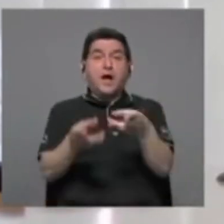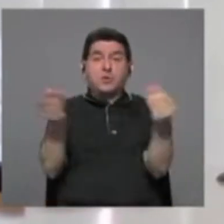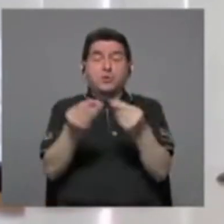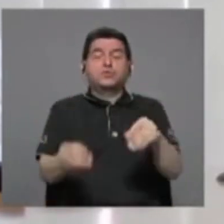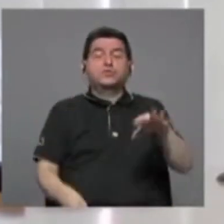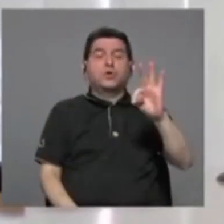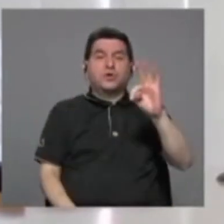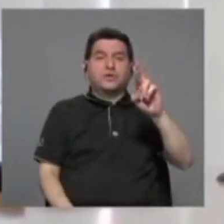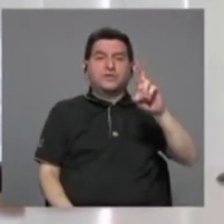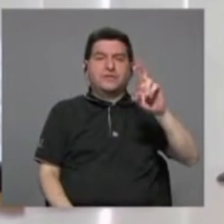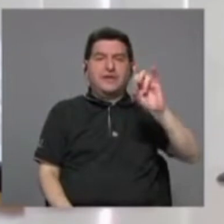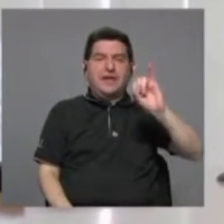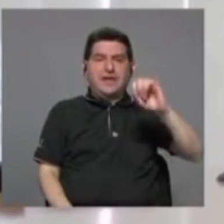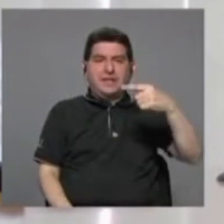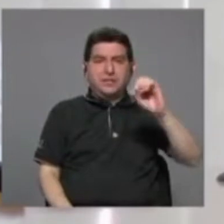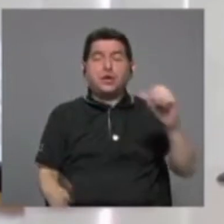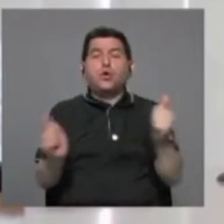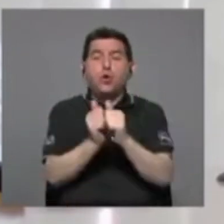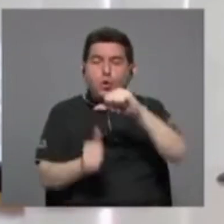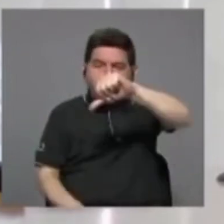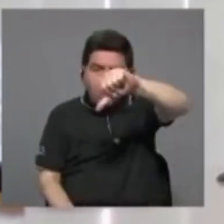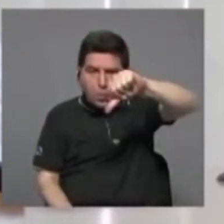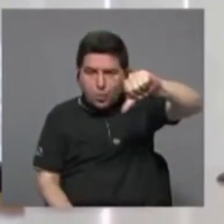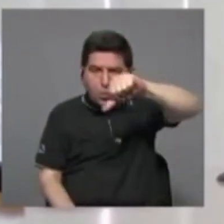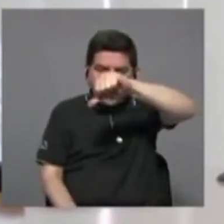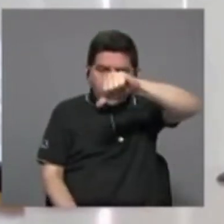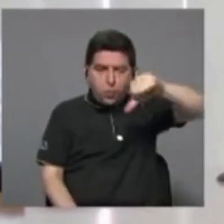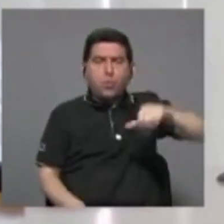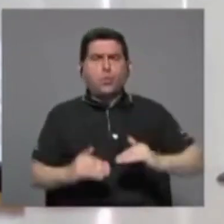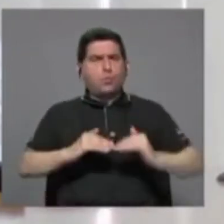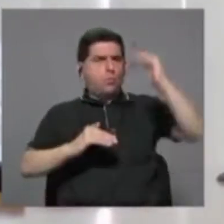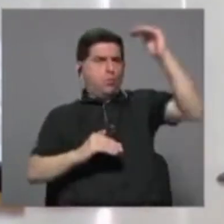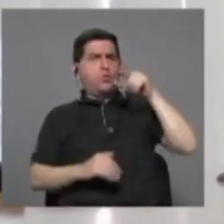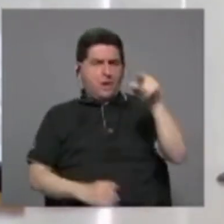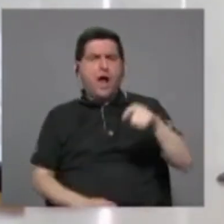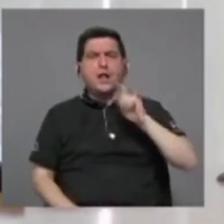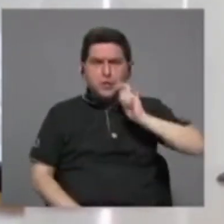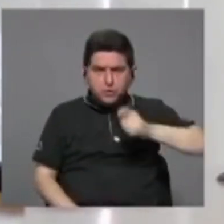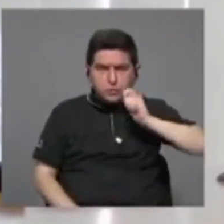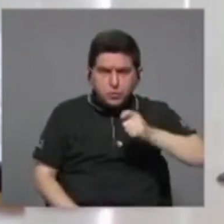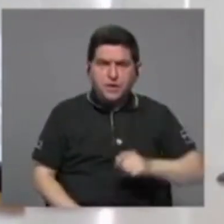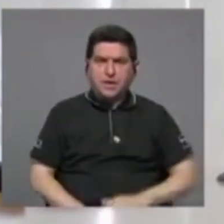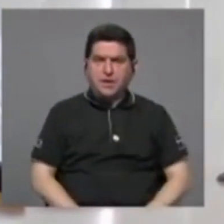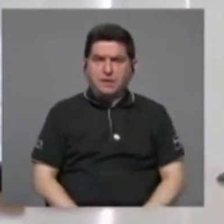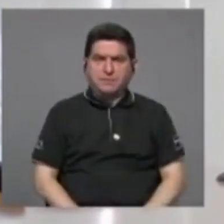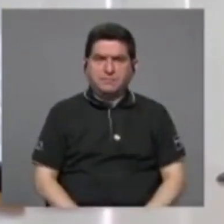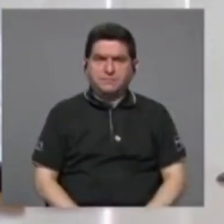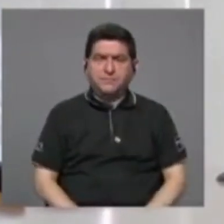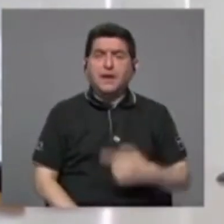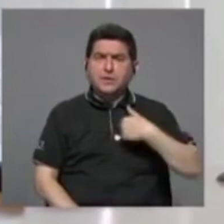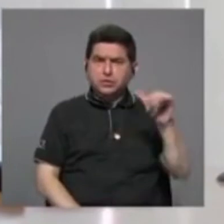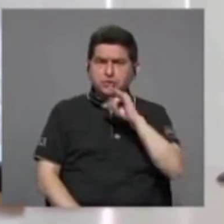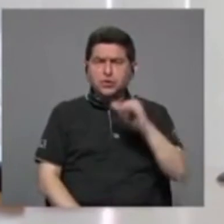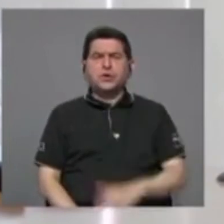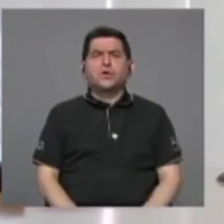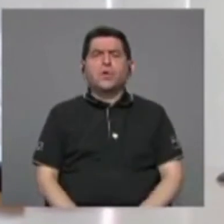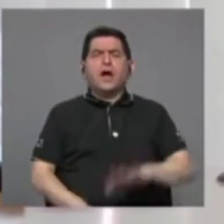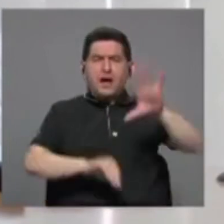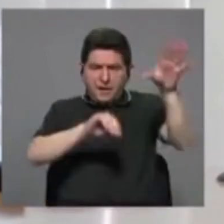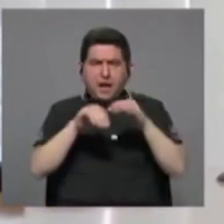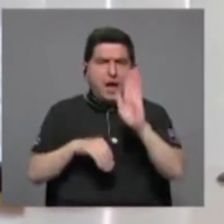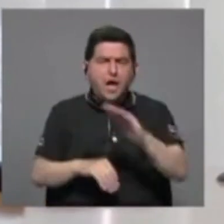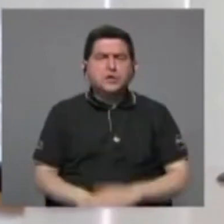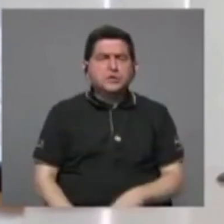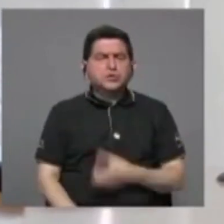son altísimos en Ucrania. Por eso es que yo también me adhiero a sus